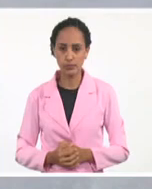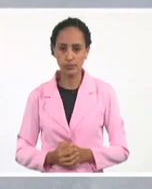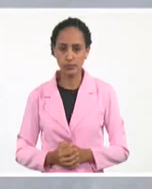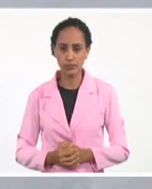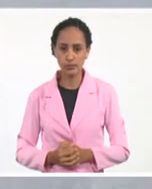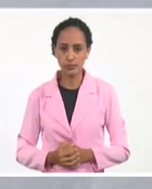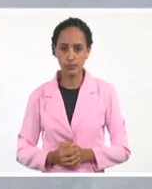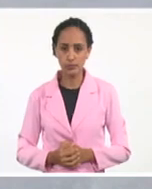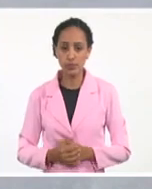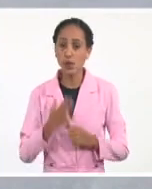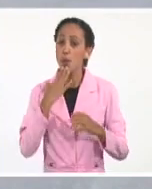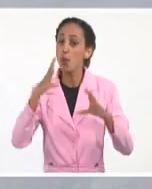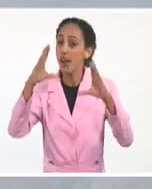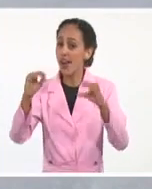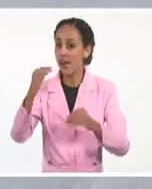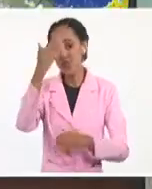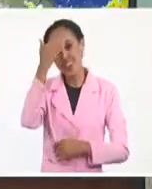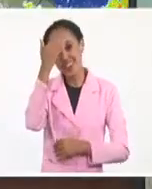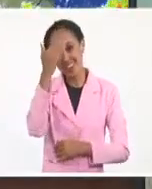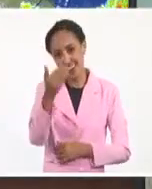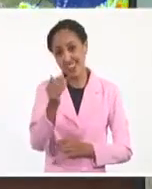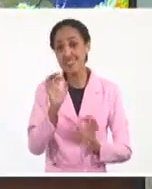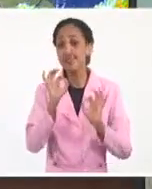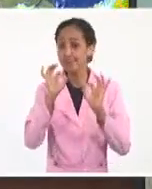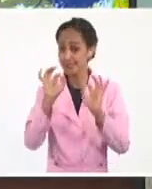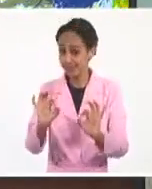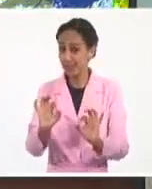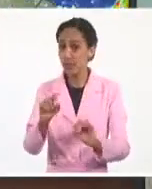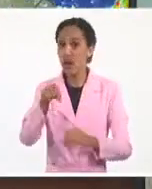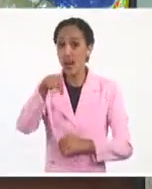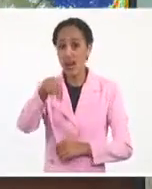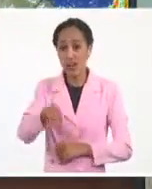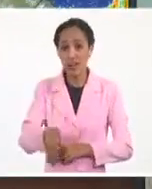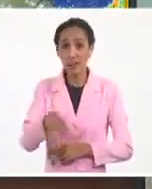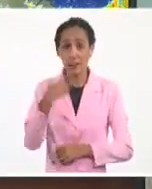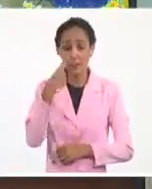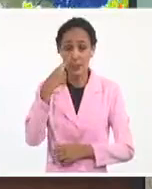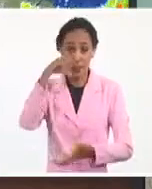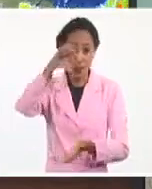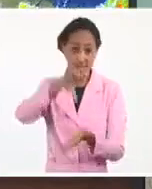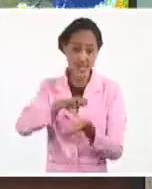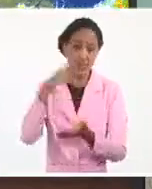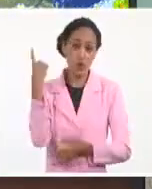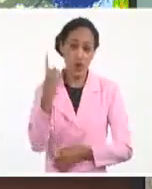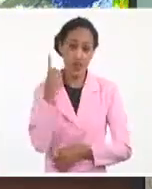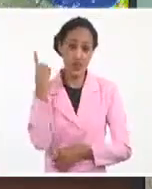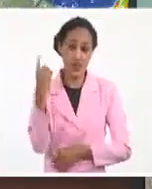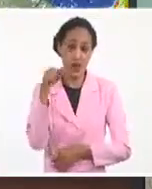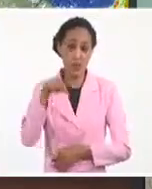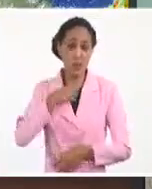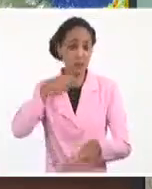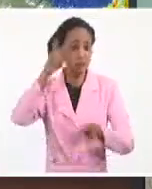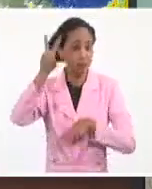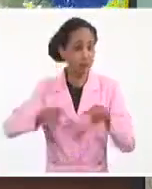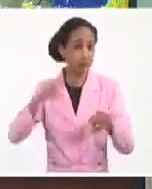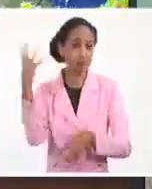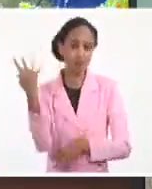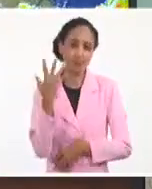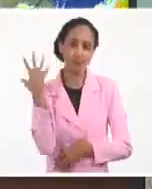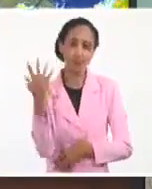Muy buenas noches, gracias y efectivamente estamos en el Centro Nacional de Pronósticos del Instituto de Meteorología